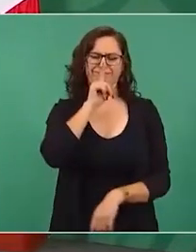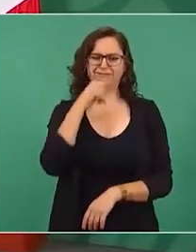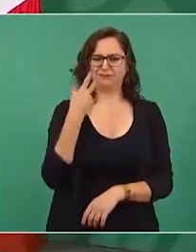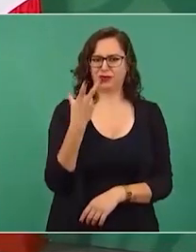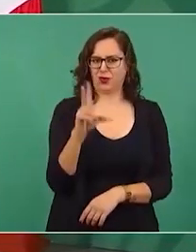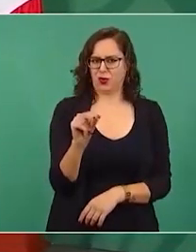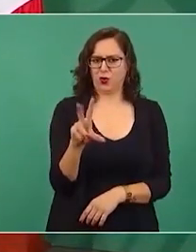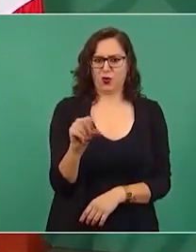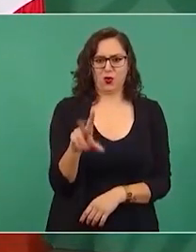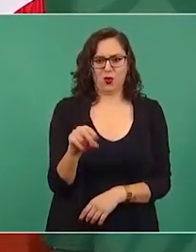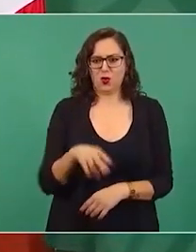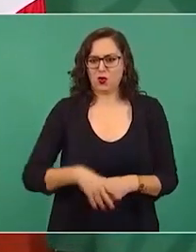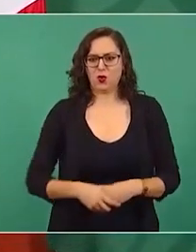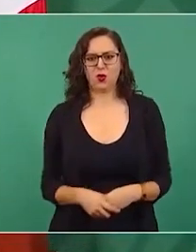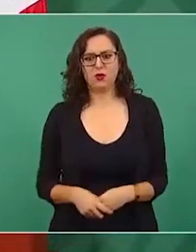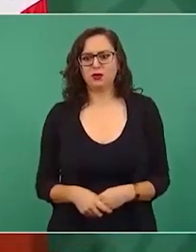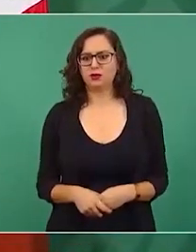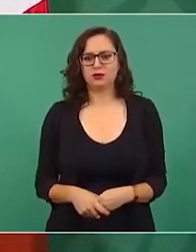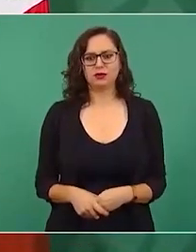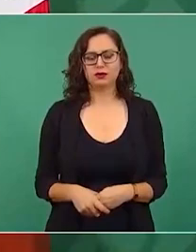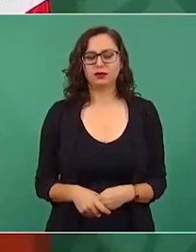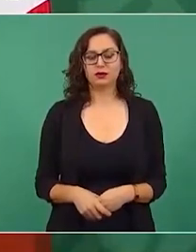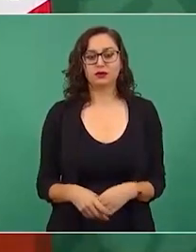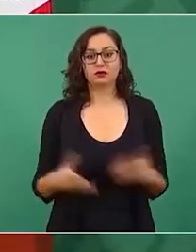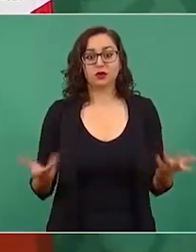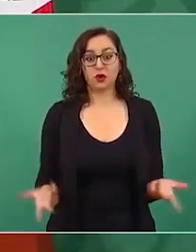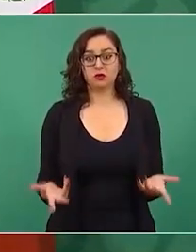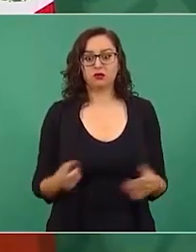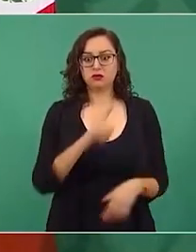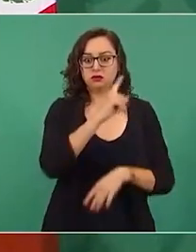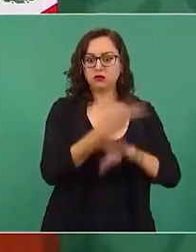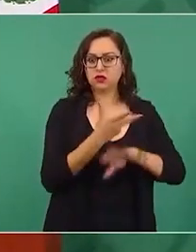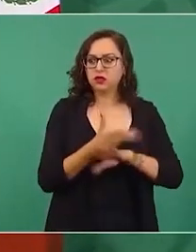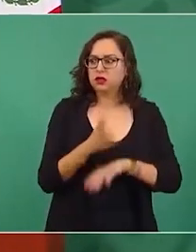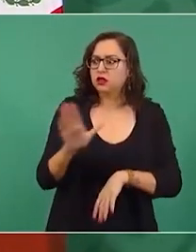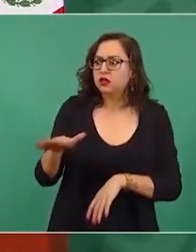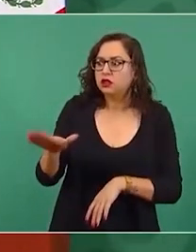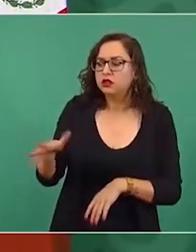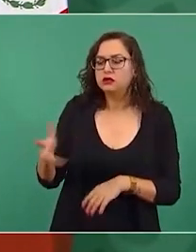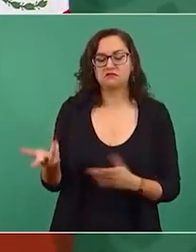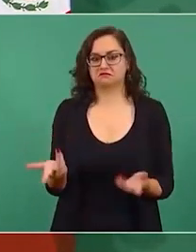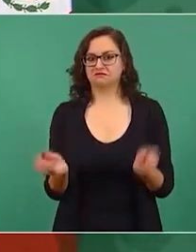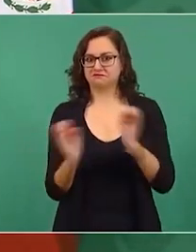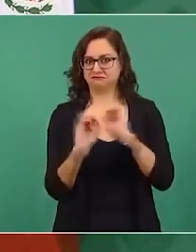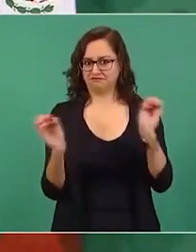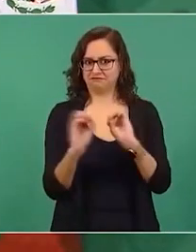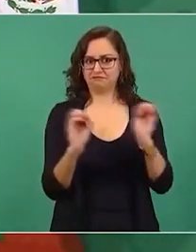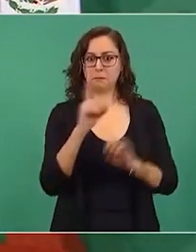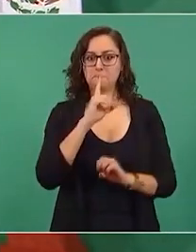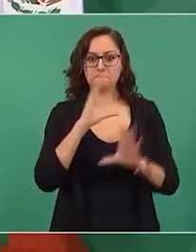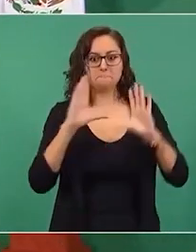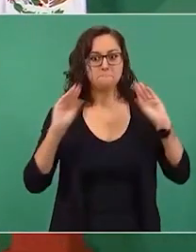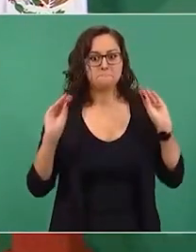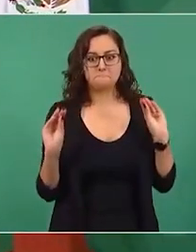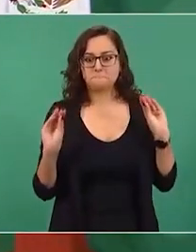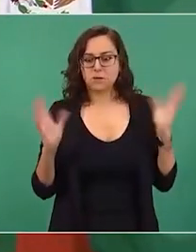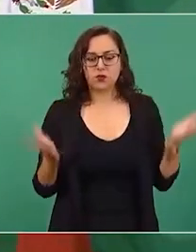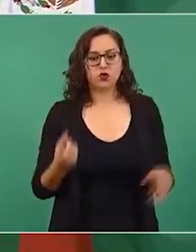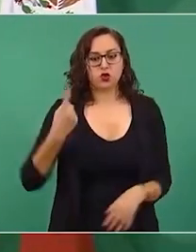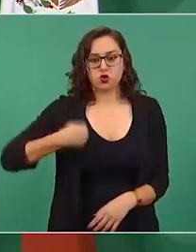se atrevieron a decirnos nada, fue una decisión